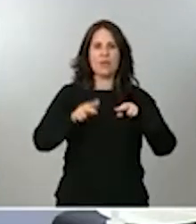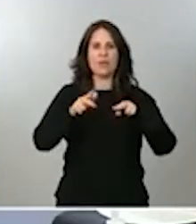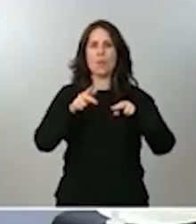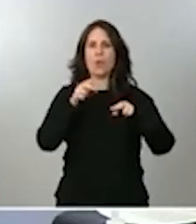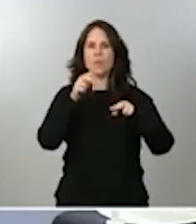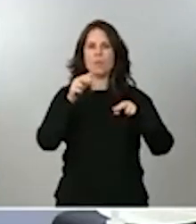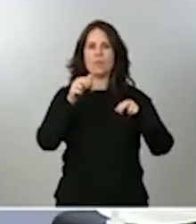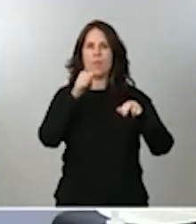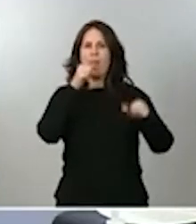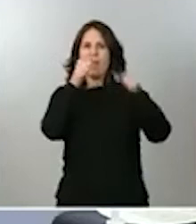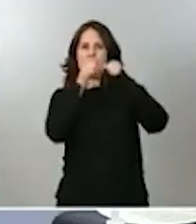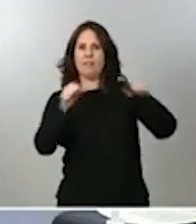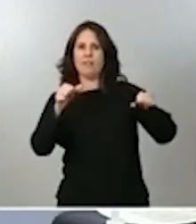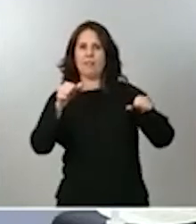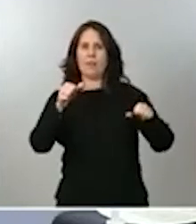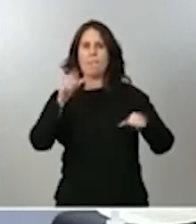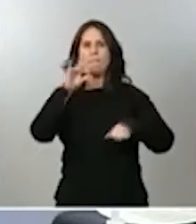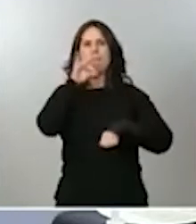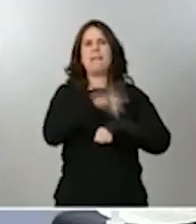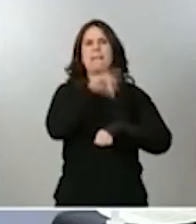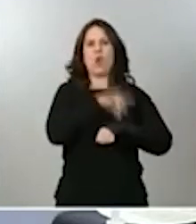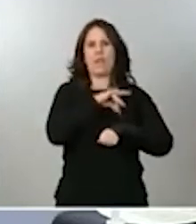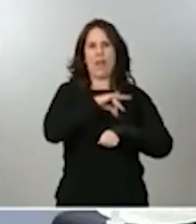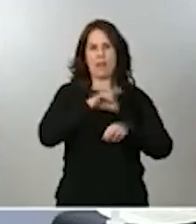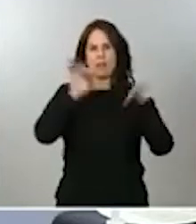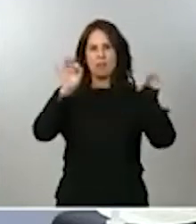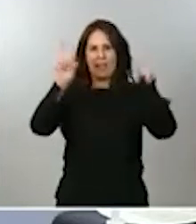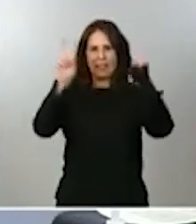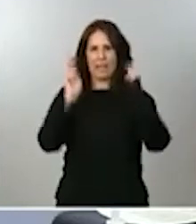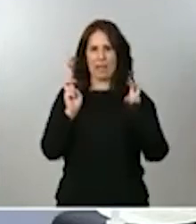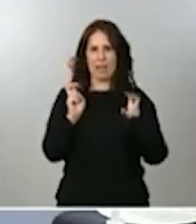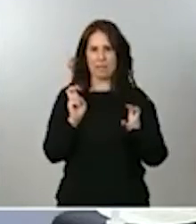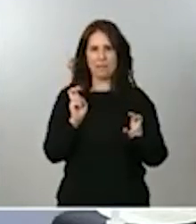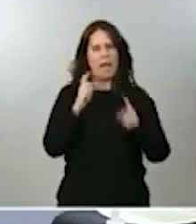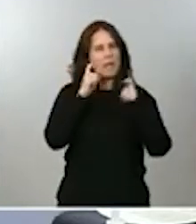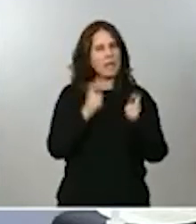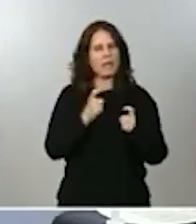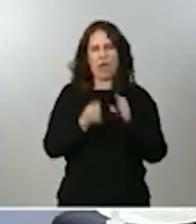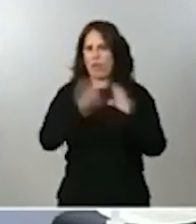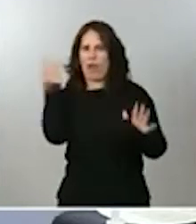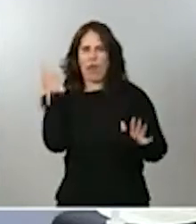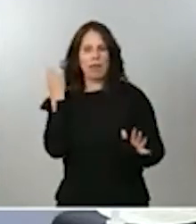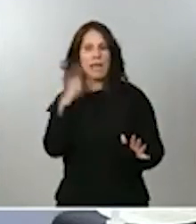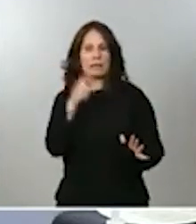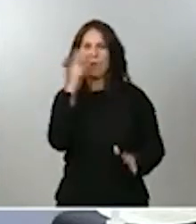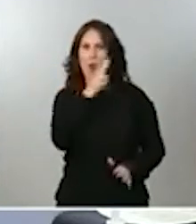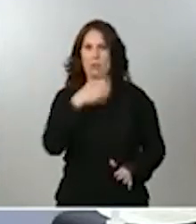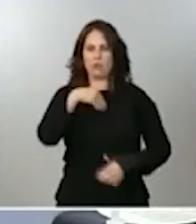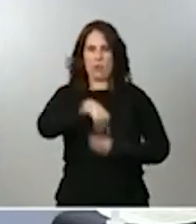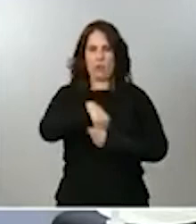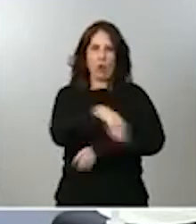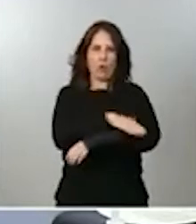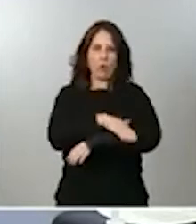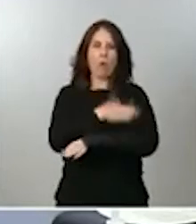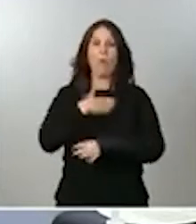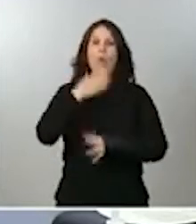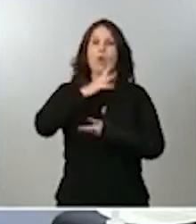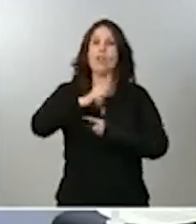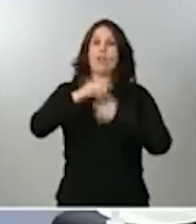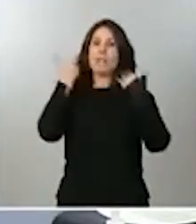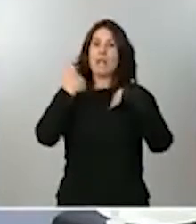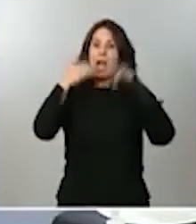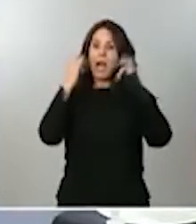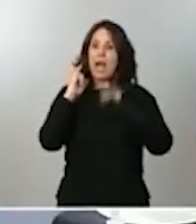para despatologizar. Ese es el compromiso de este Gobierno y cuando tengamos alguna noticia sobre los plazos se lo haremos saber.